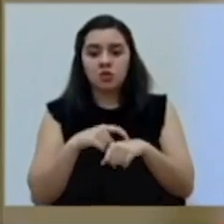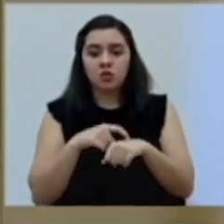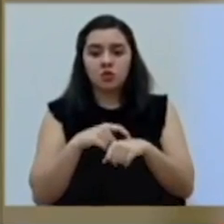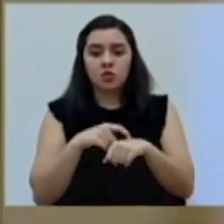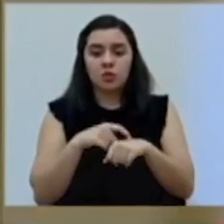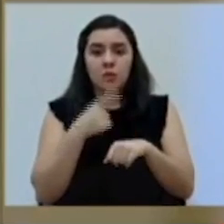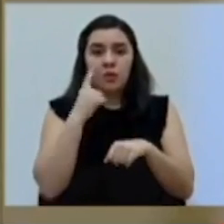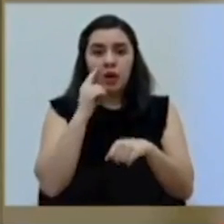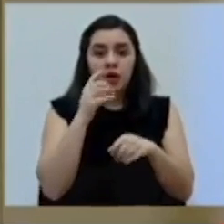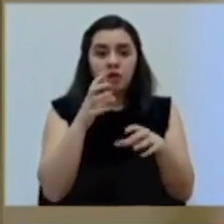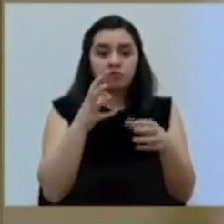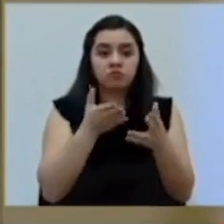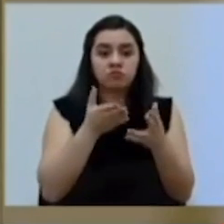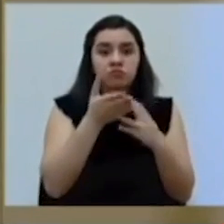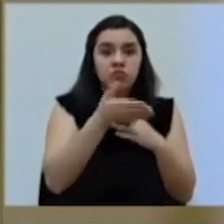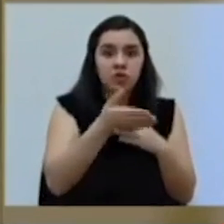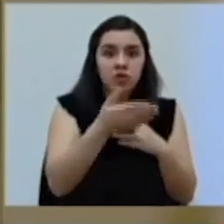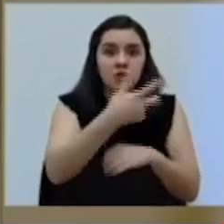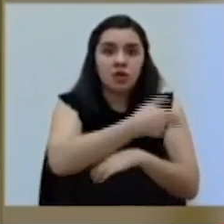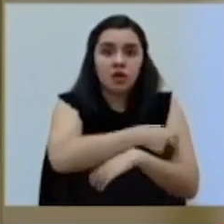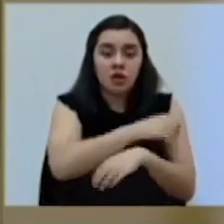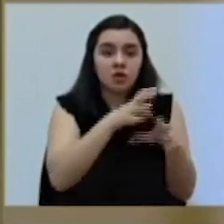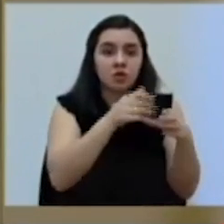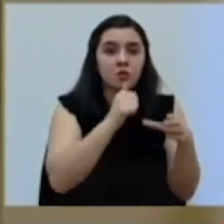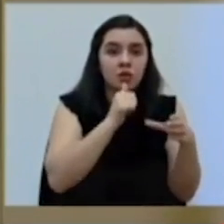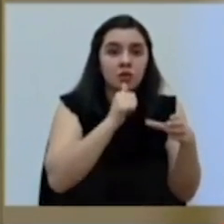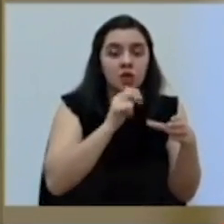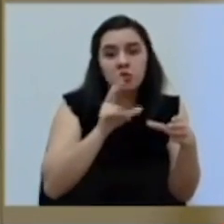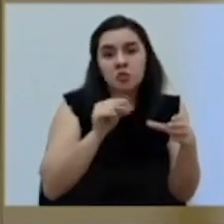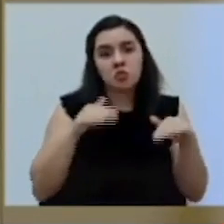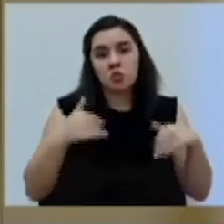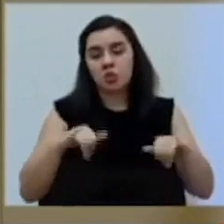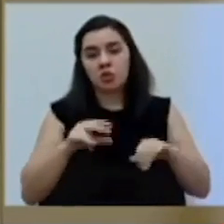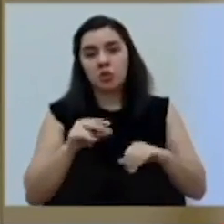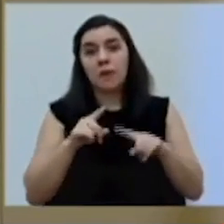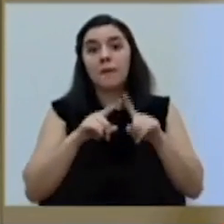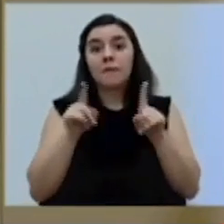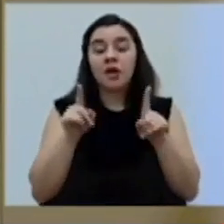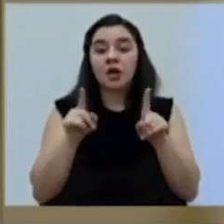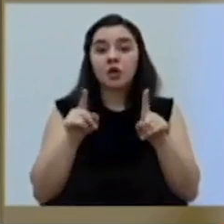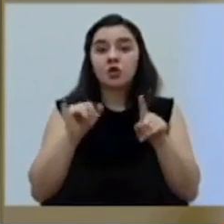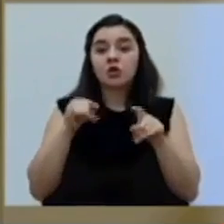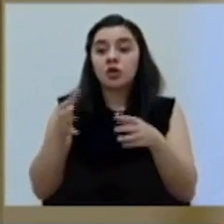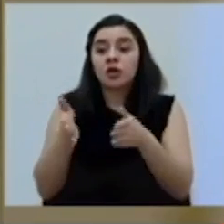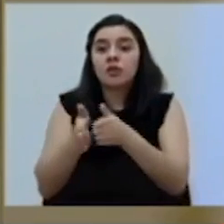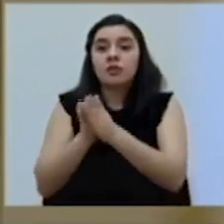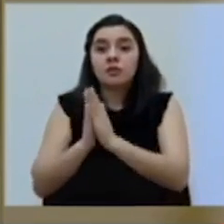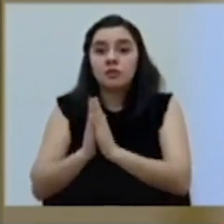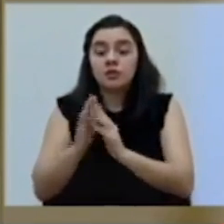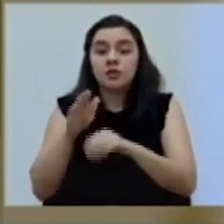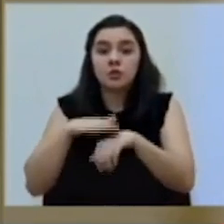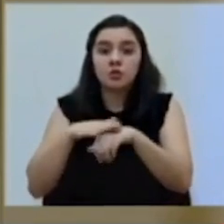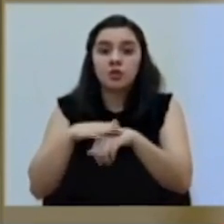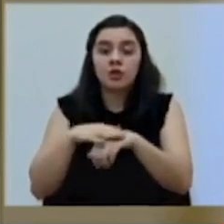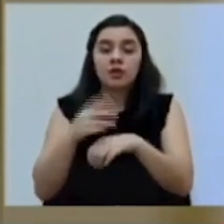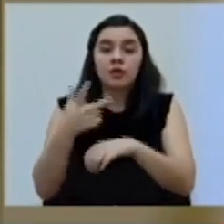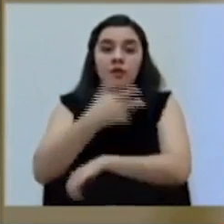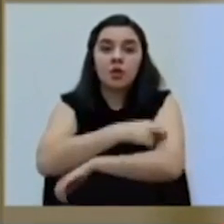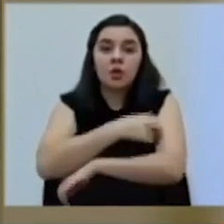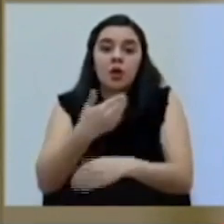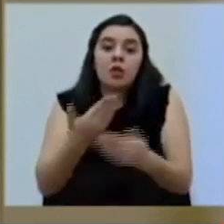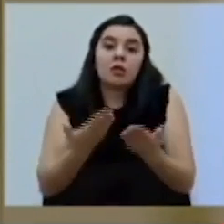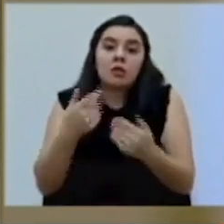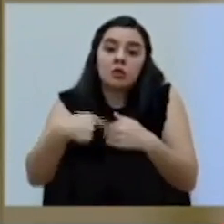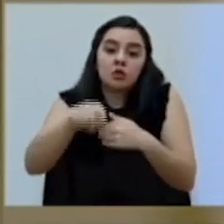el sector privado, pero es incluso por un asunto de la misma normativa de disponibilidad de vacuna. Y puede ser en algún momento que en el 2021, en